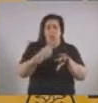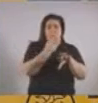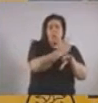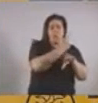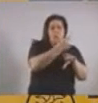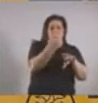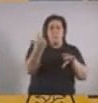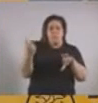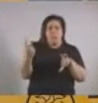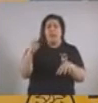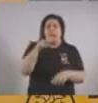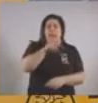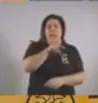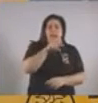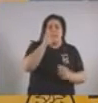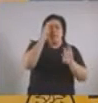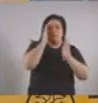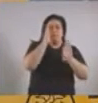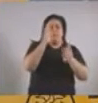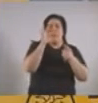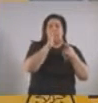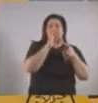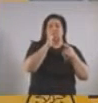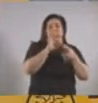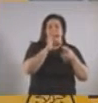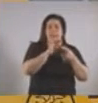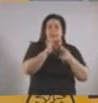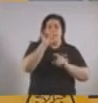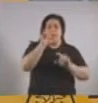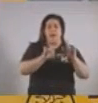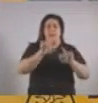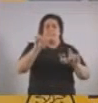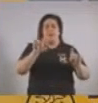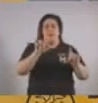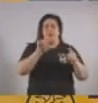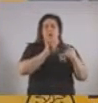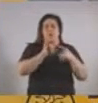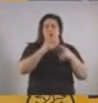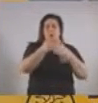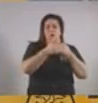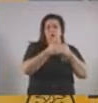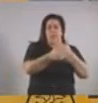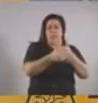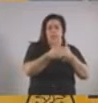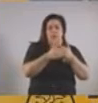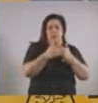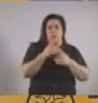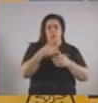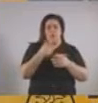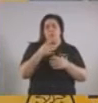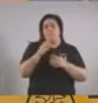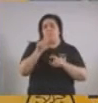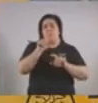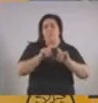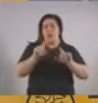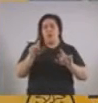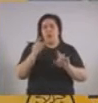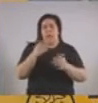donde están enfocadas en testear a todos los que están en contacto asiduo con personas de riesgo.